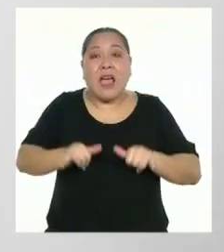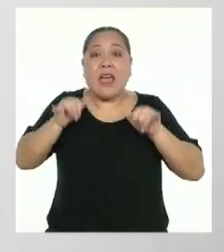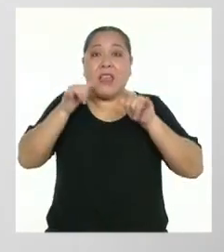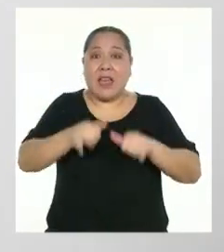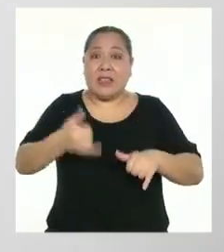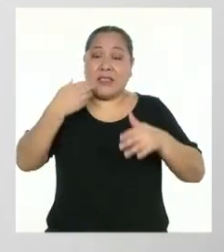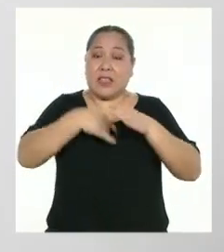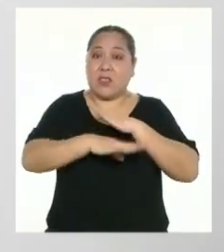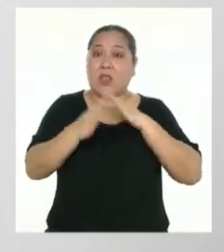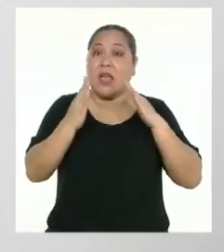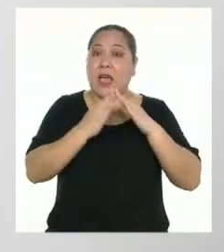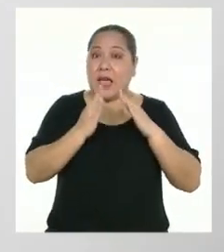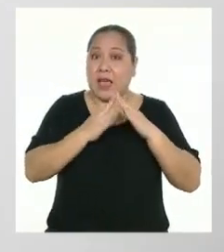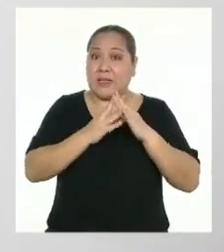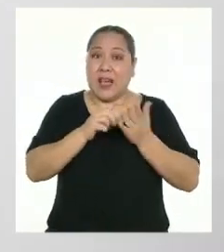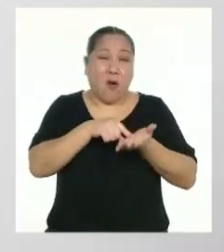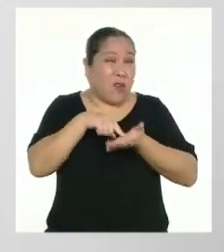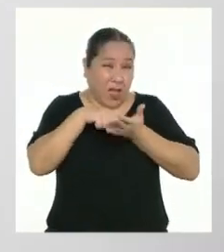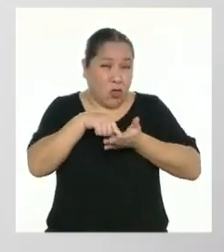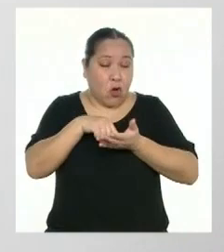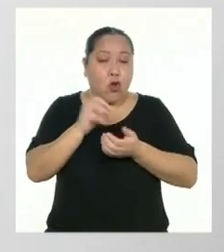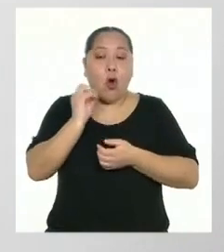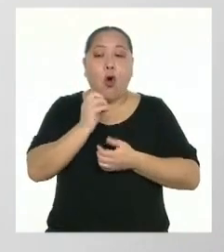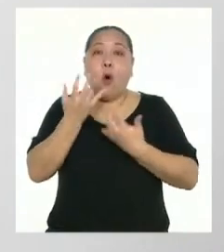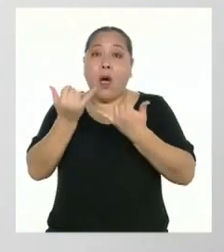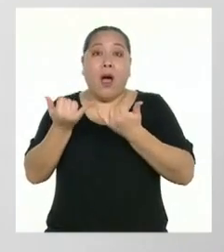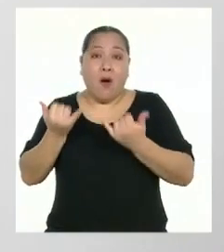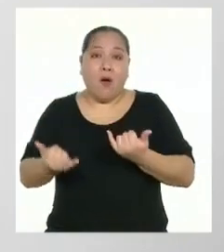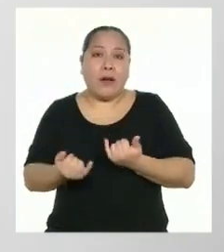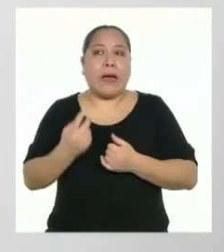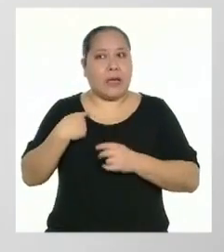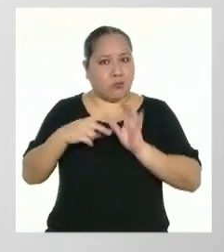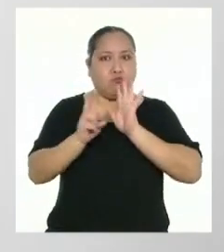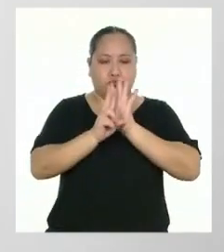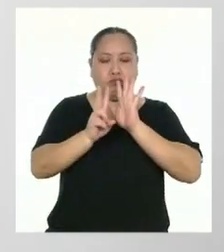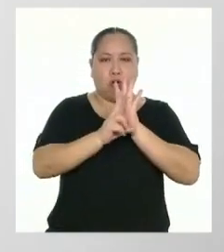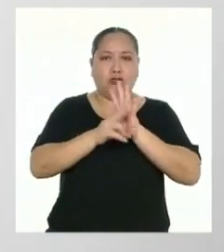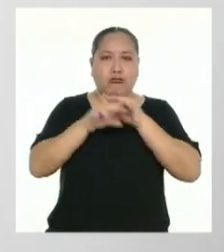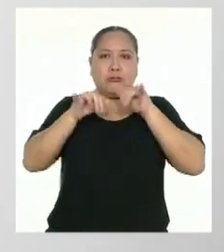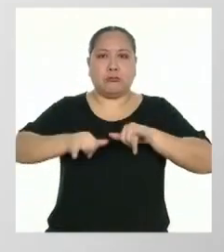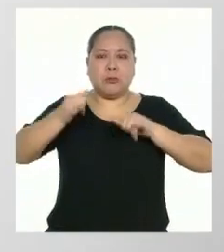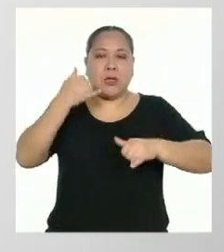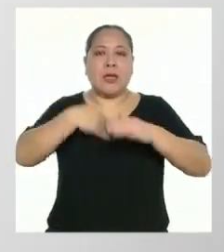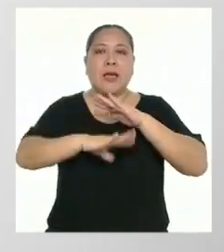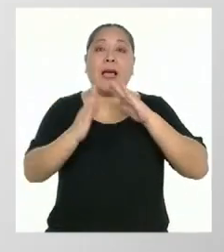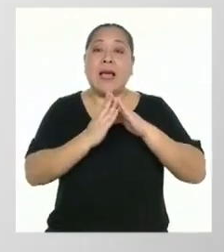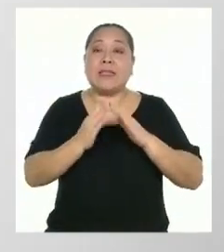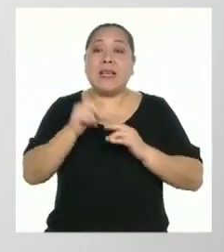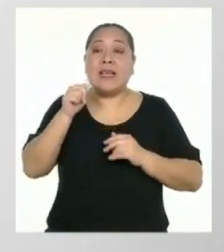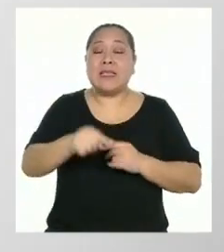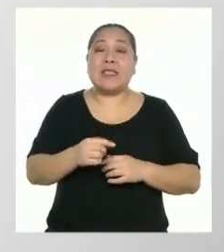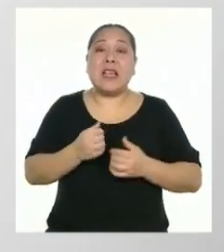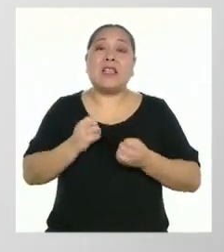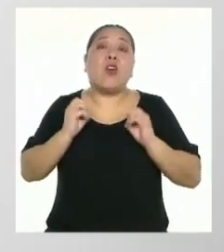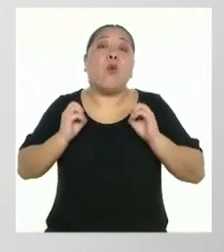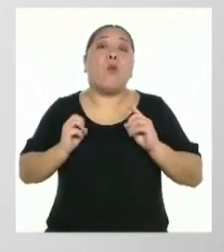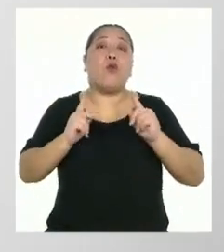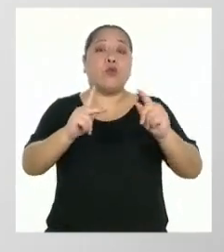voluntaria, nos da la posibilidad de fortalecer nuestras relaciones familiares, ya que